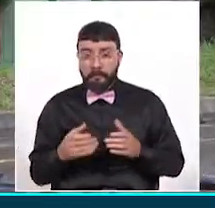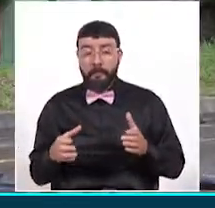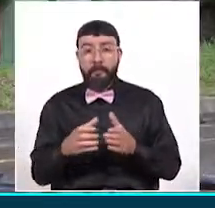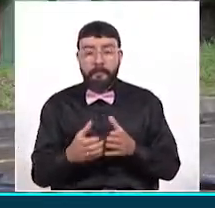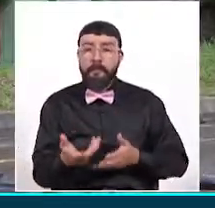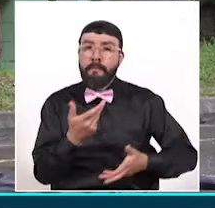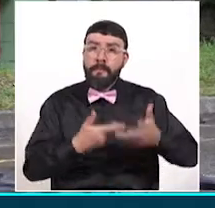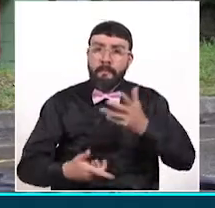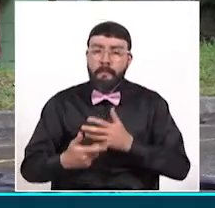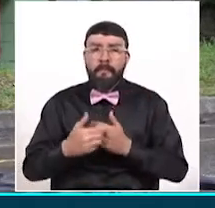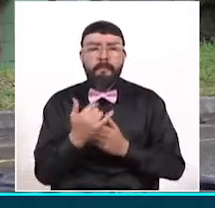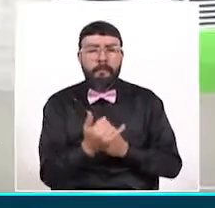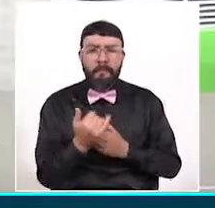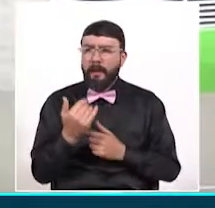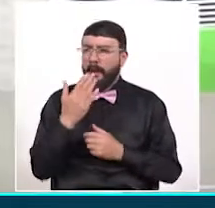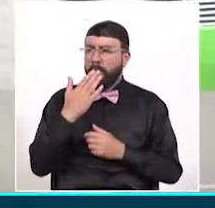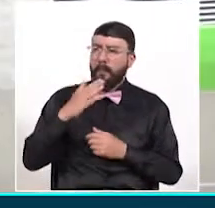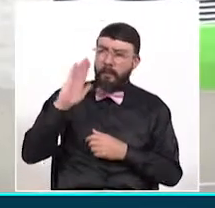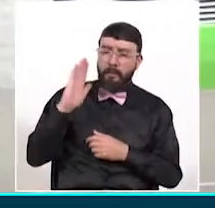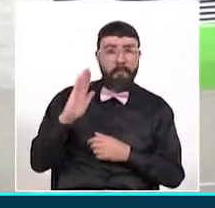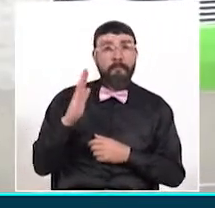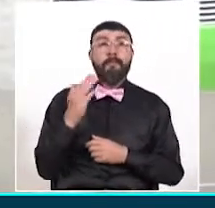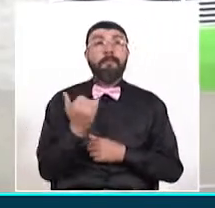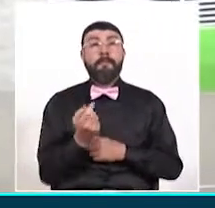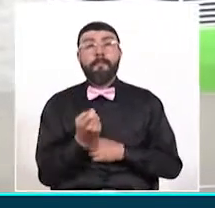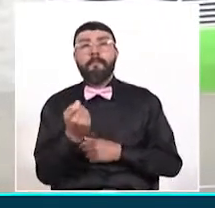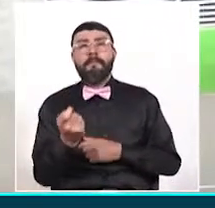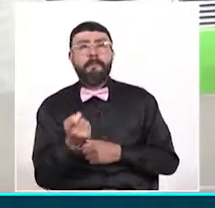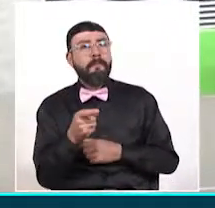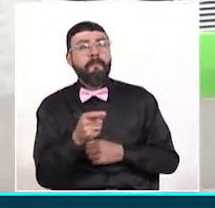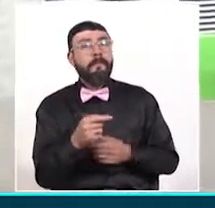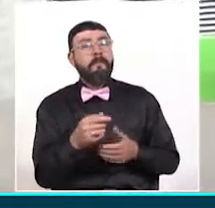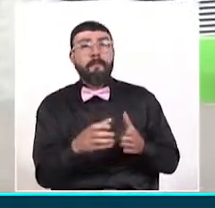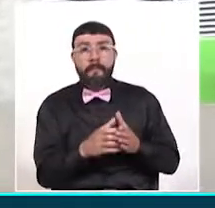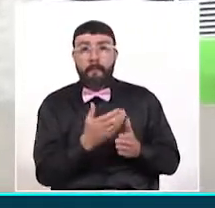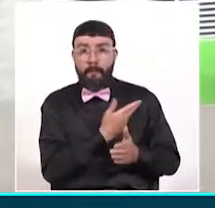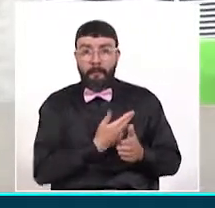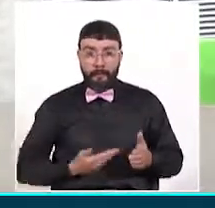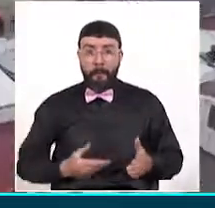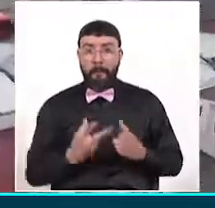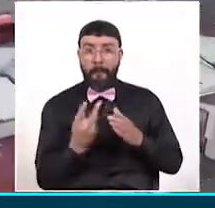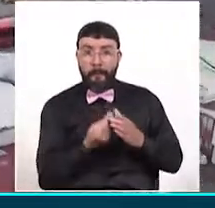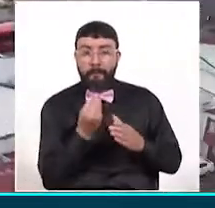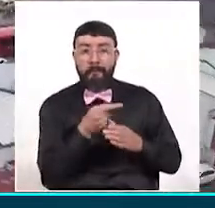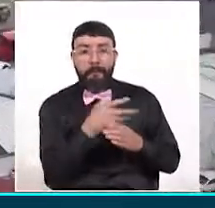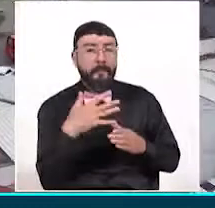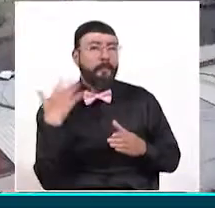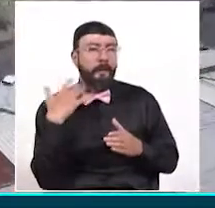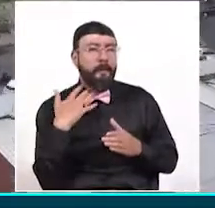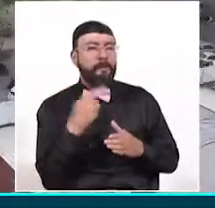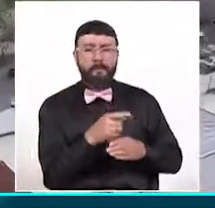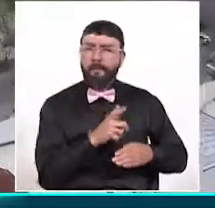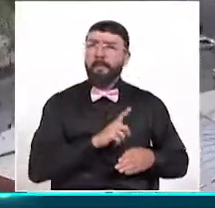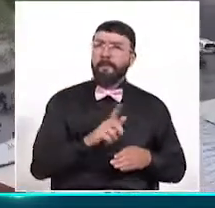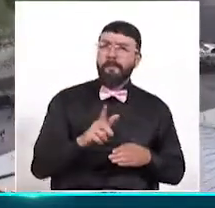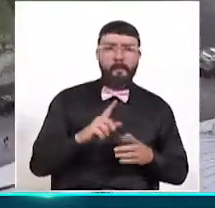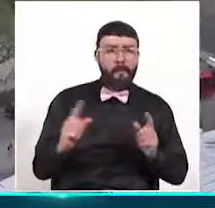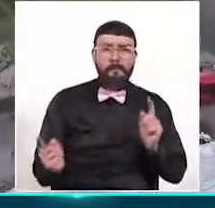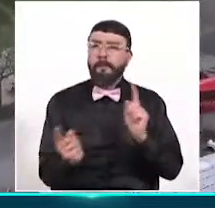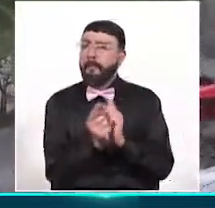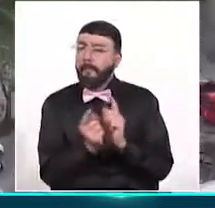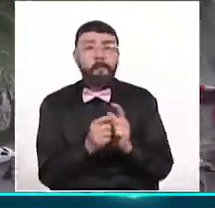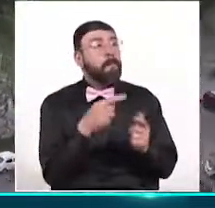pronto será cosa del pasado. El tema fue abordado desde la presidencia del Consejo Municipal de Armenia, desde donde lideraron un encuentro de